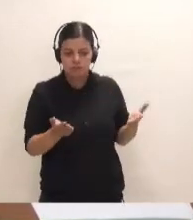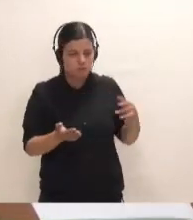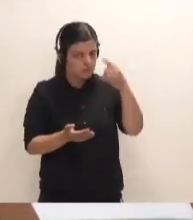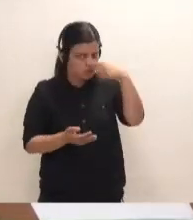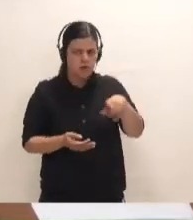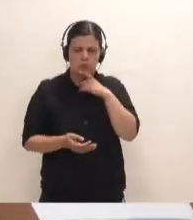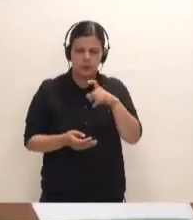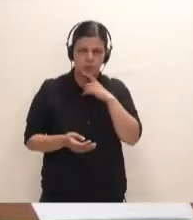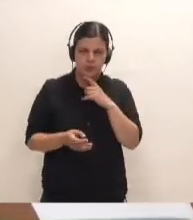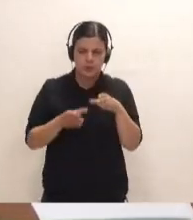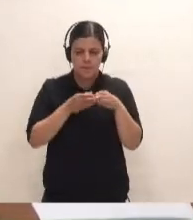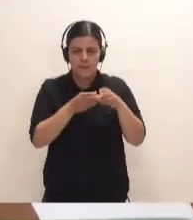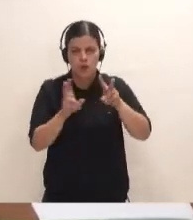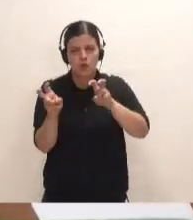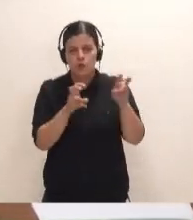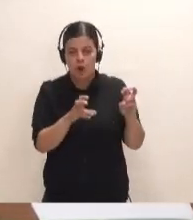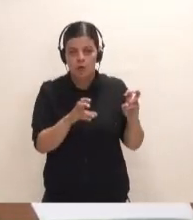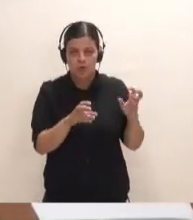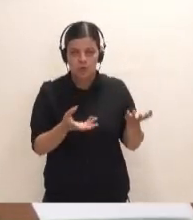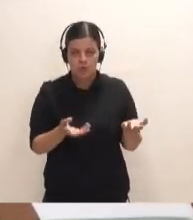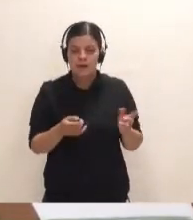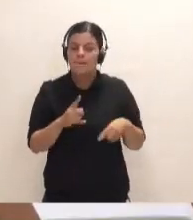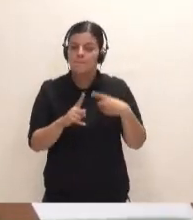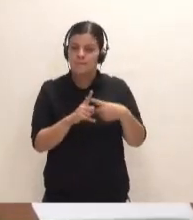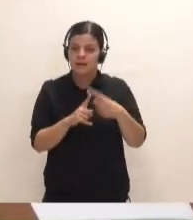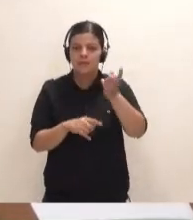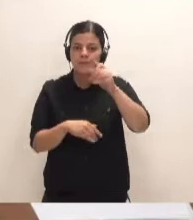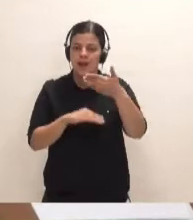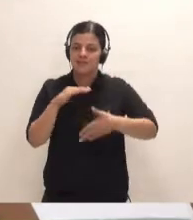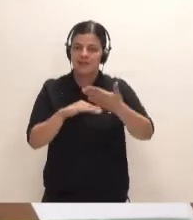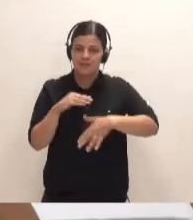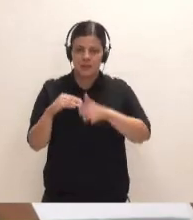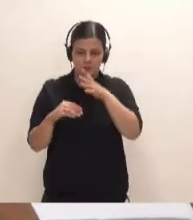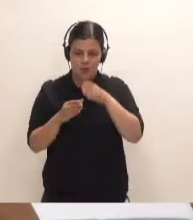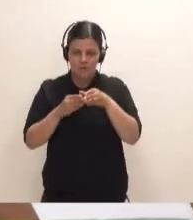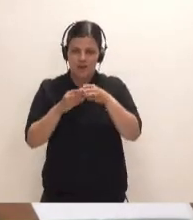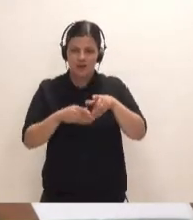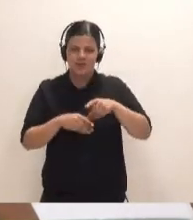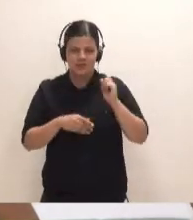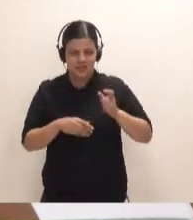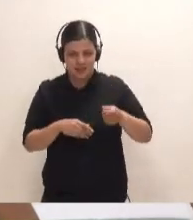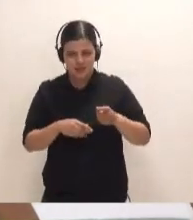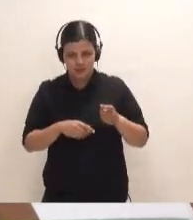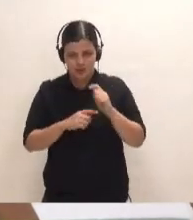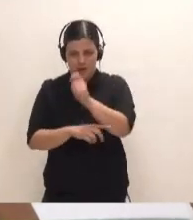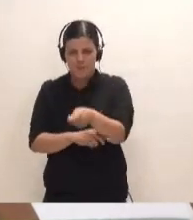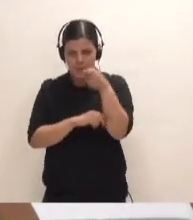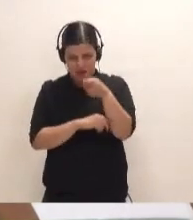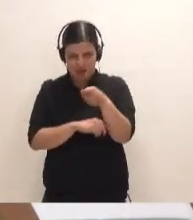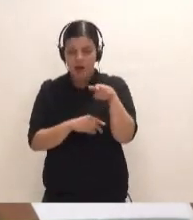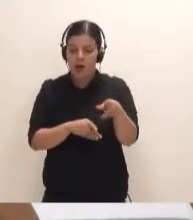nuevas embarcaciones y limitaciones también para los barcos tradicionales de pesca que faenan